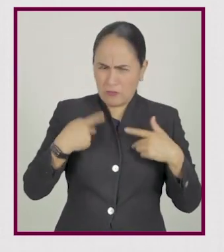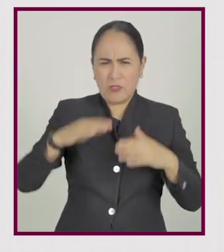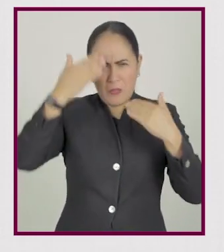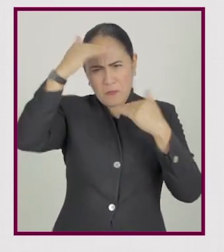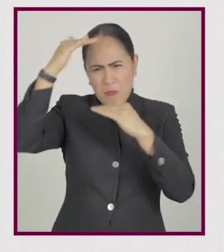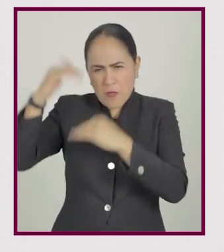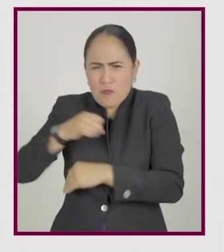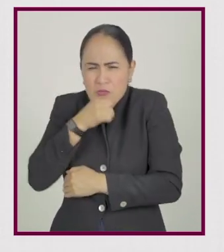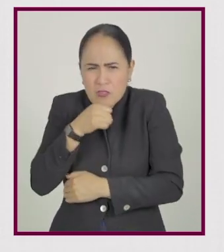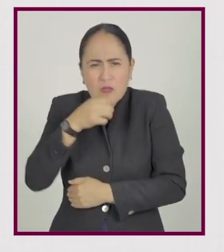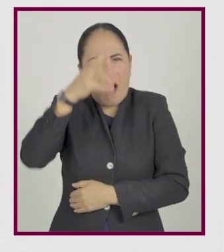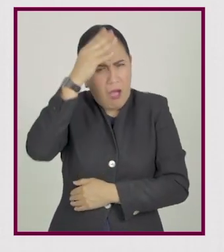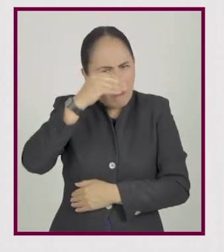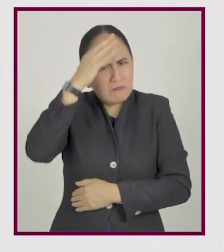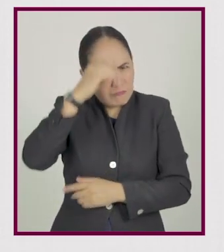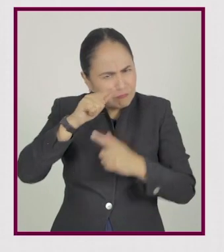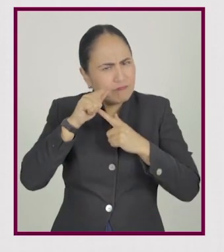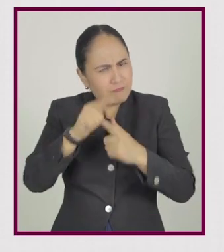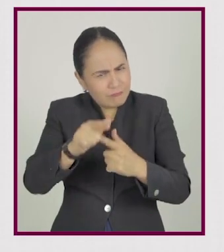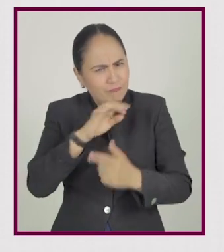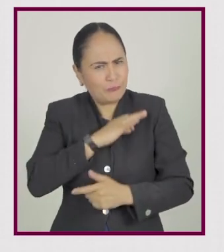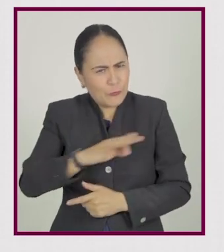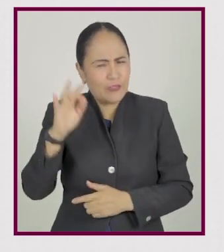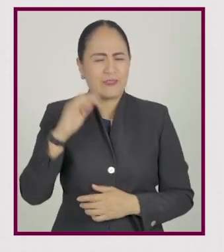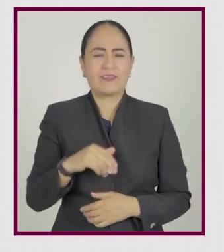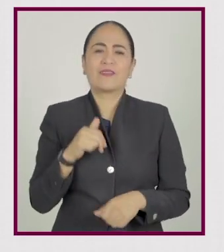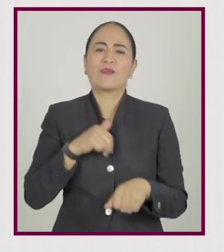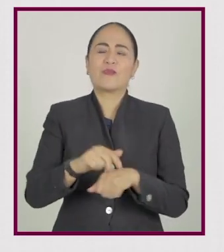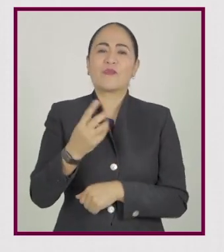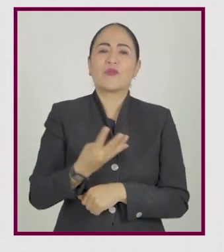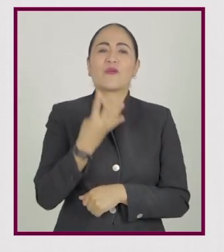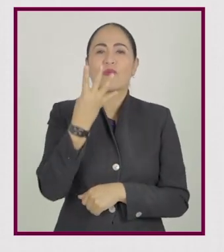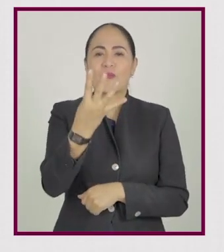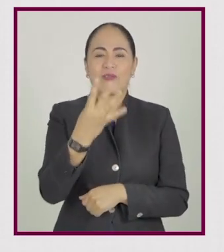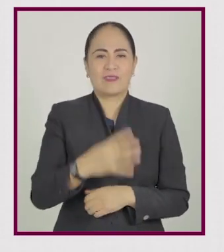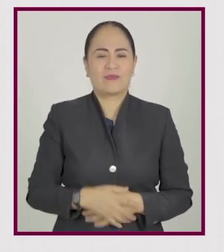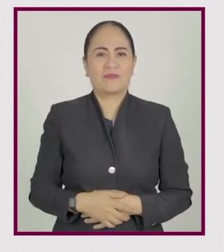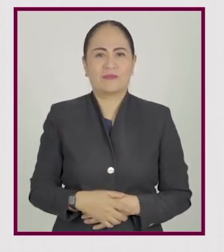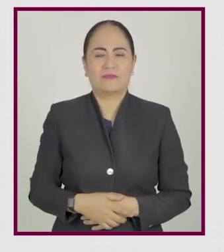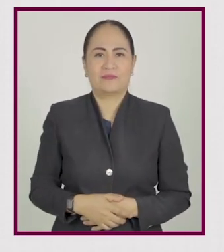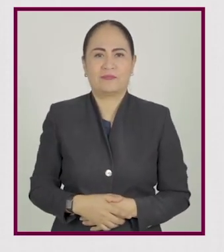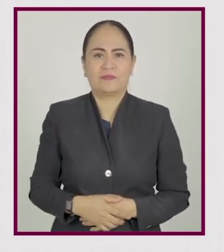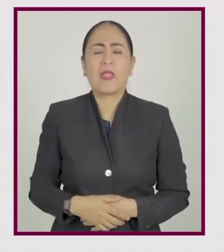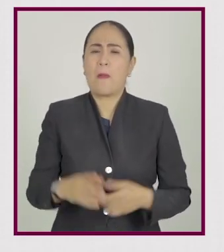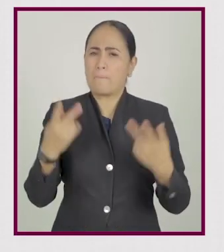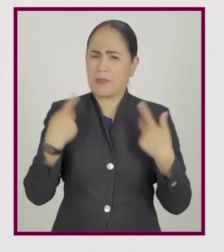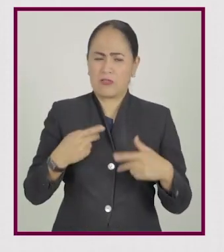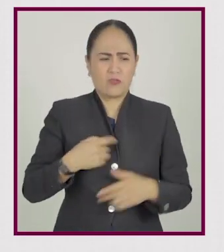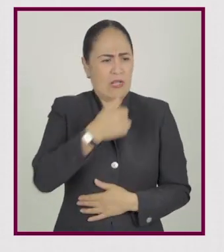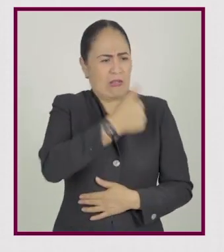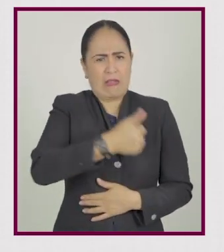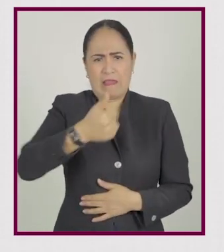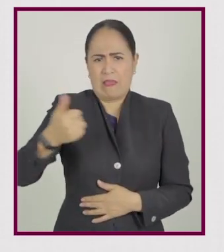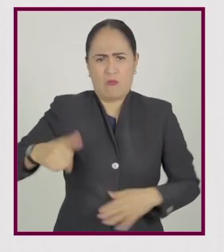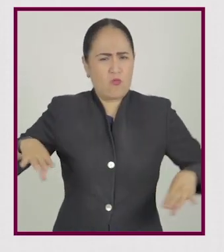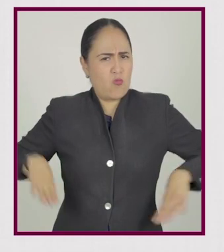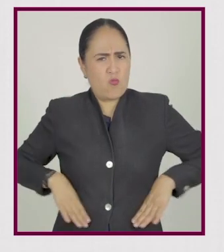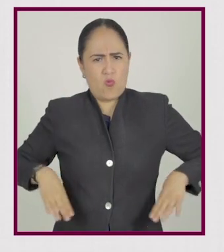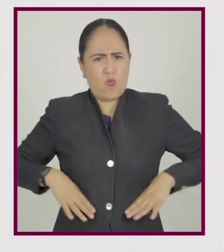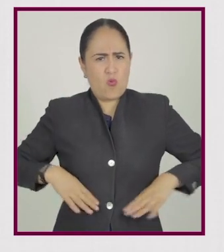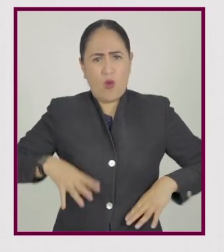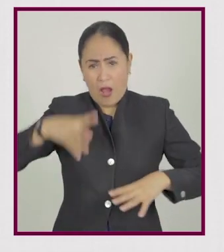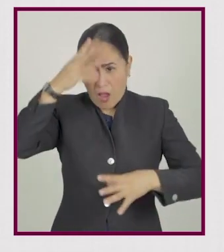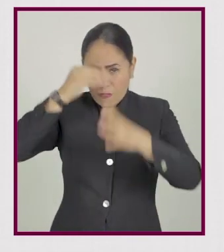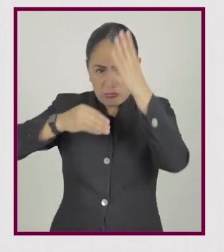mayores pueden aprender. Cuarto. Cada persona aprenderá de acuerdo a su estilo de aprendizaje